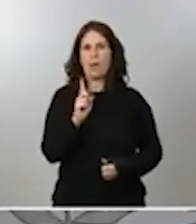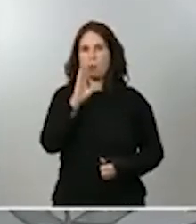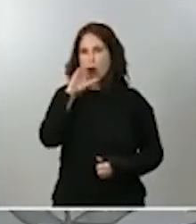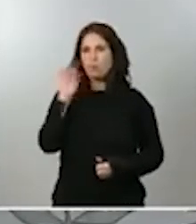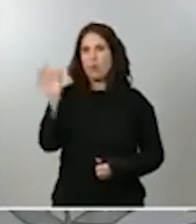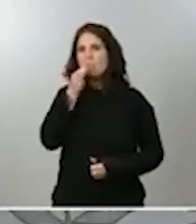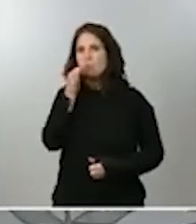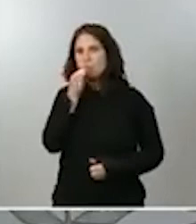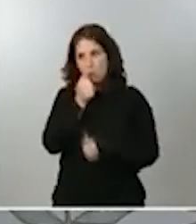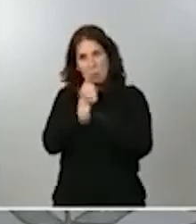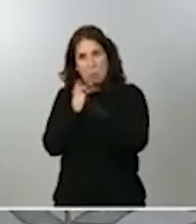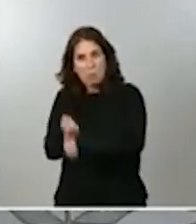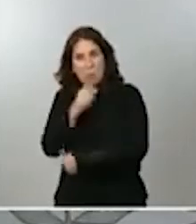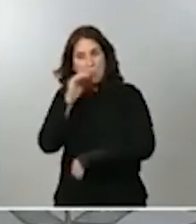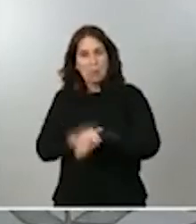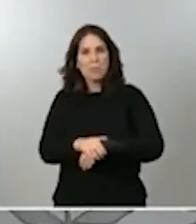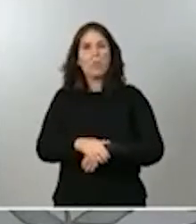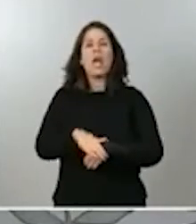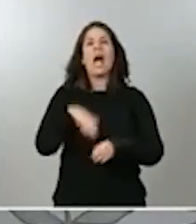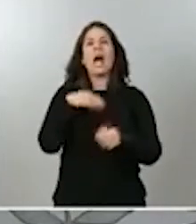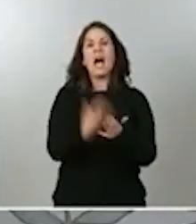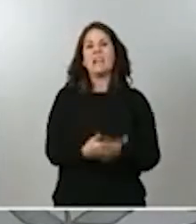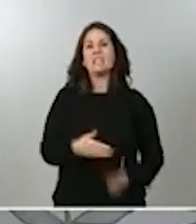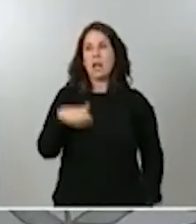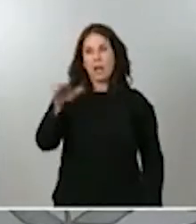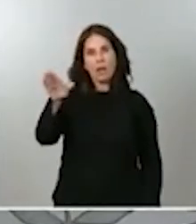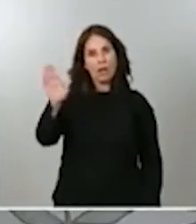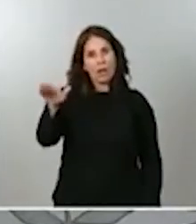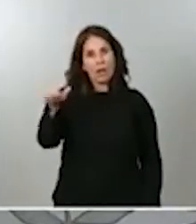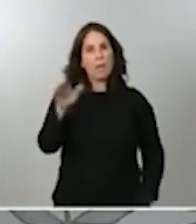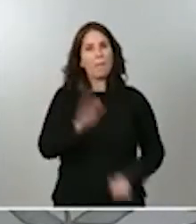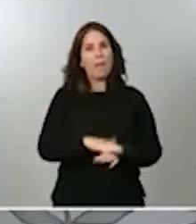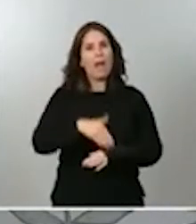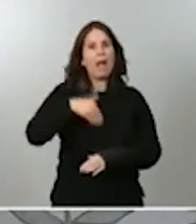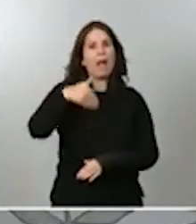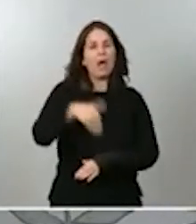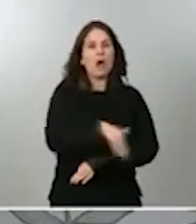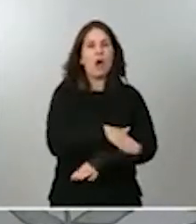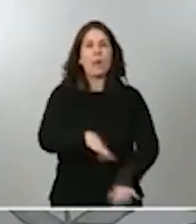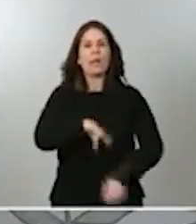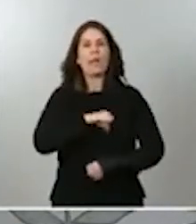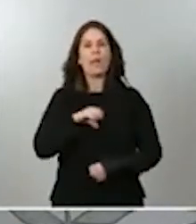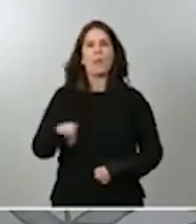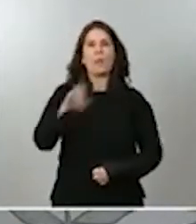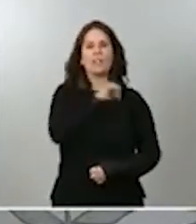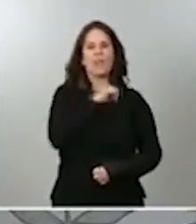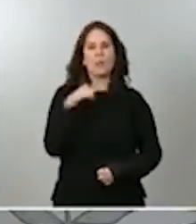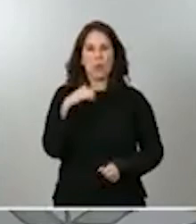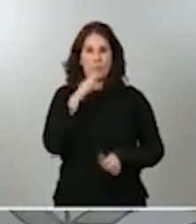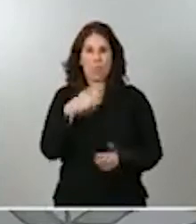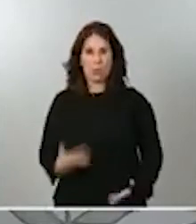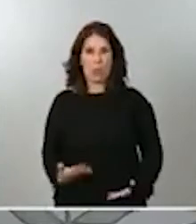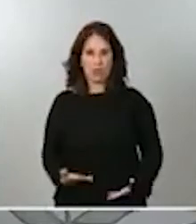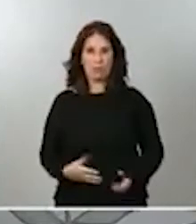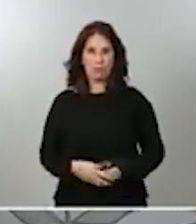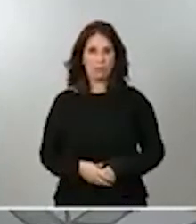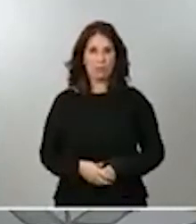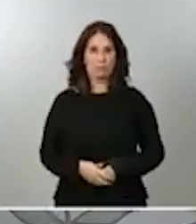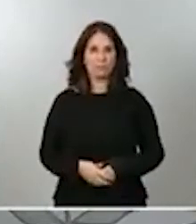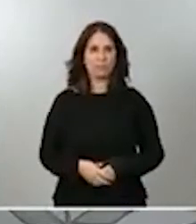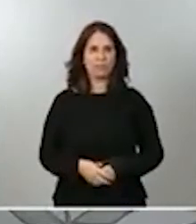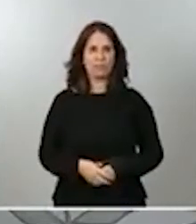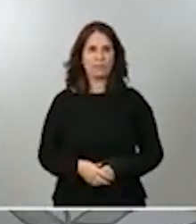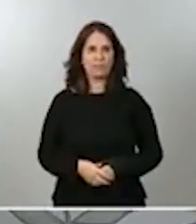cuenta con estas formaciones políticas para gobernar en las comunidades autónomas en las que actualmente gobiernan. Así que, ninguna